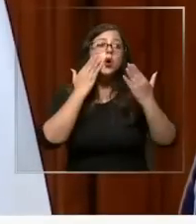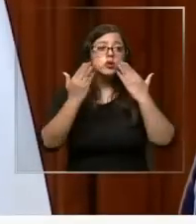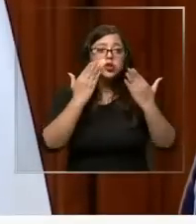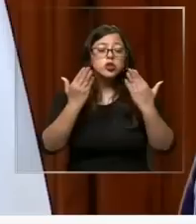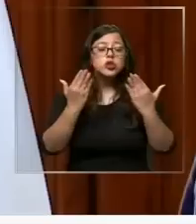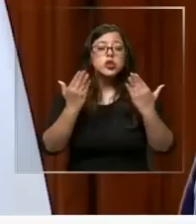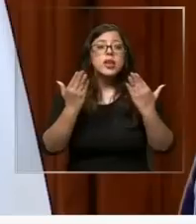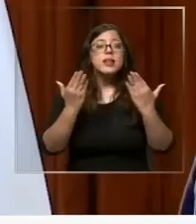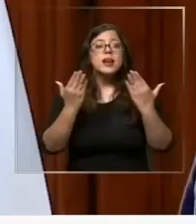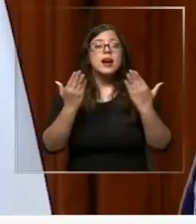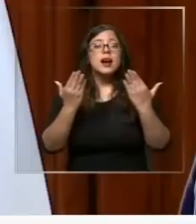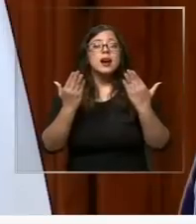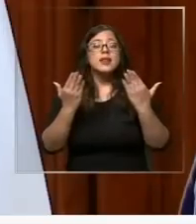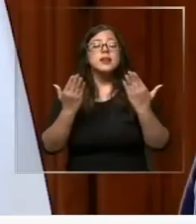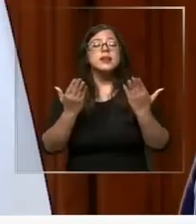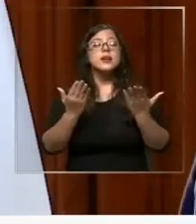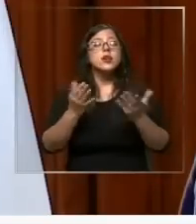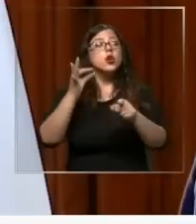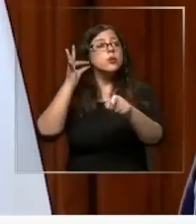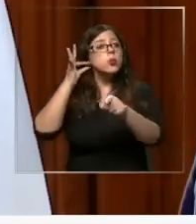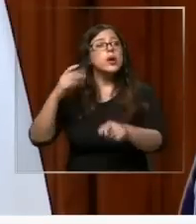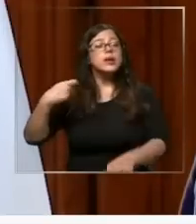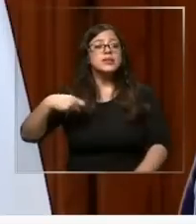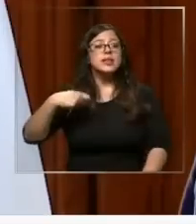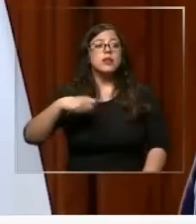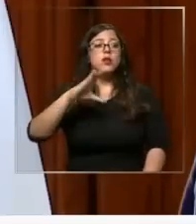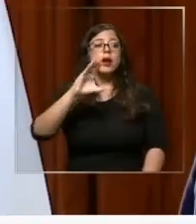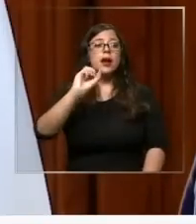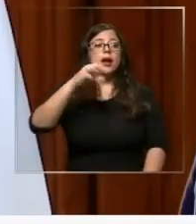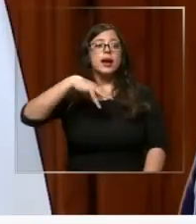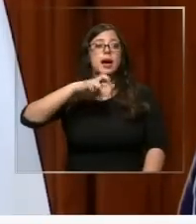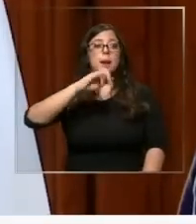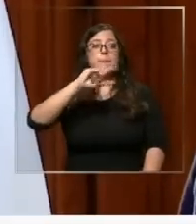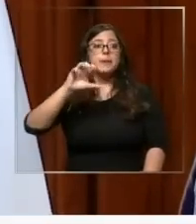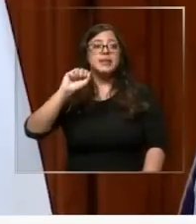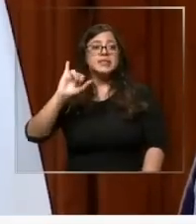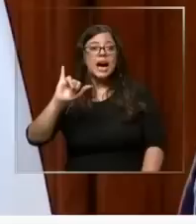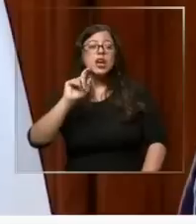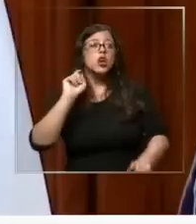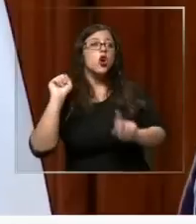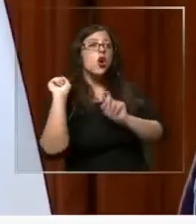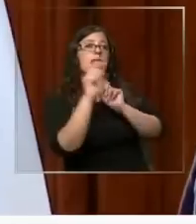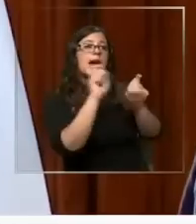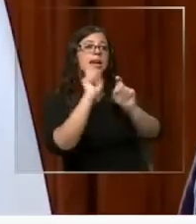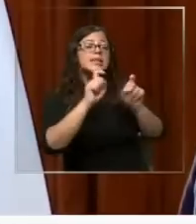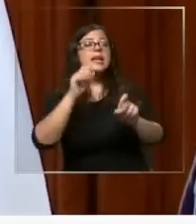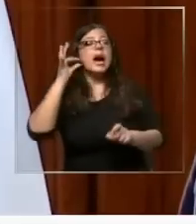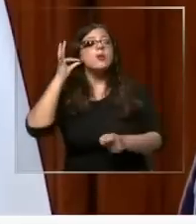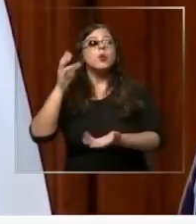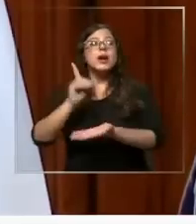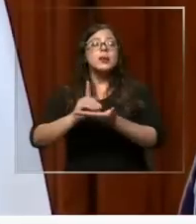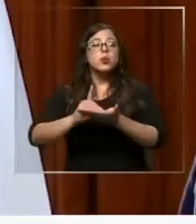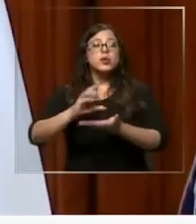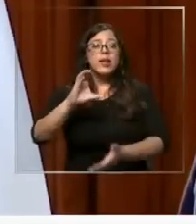senadora Fabiola Campillay por el ataque artero que acaba de recibir de la diputada Cordero.